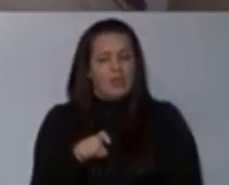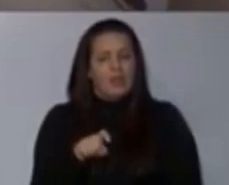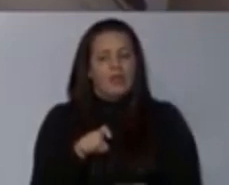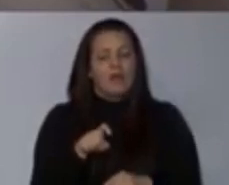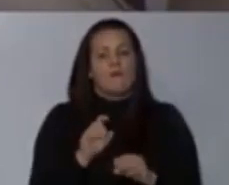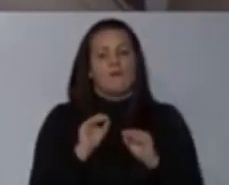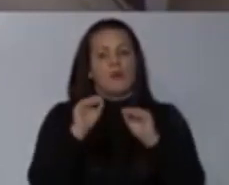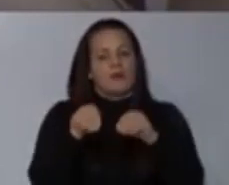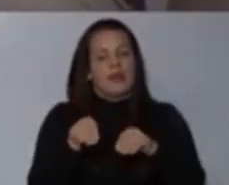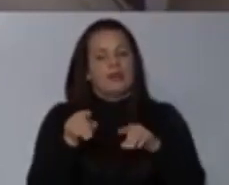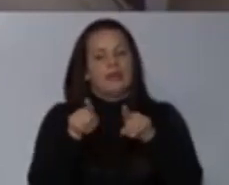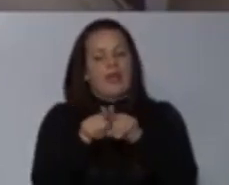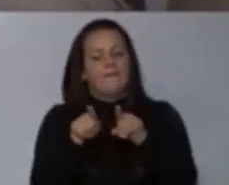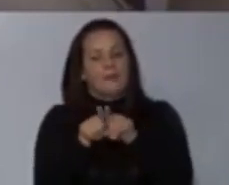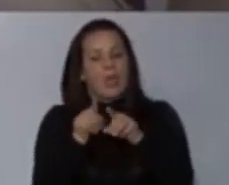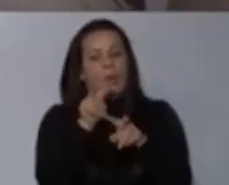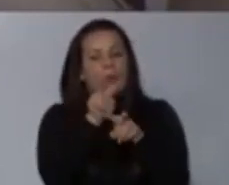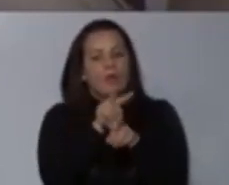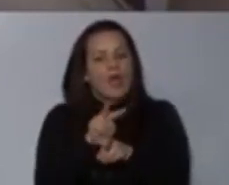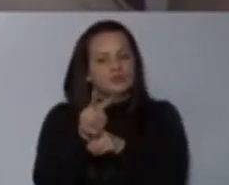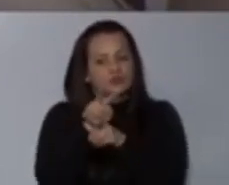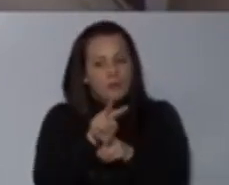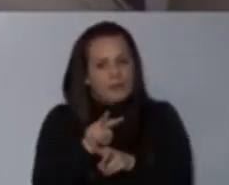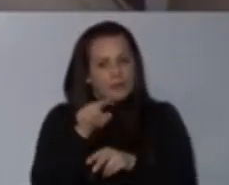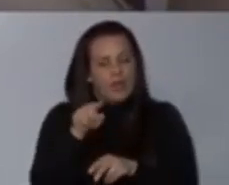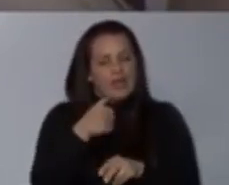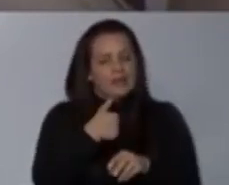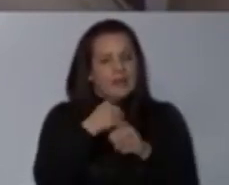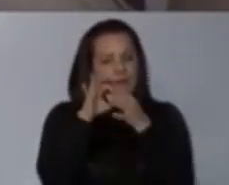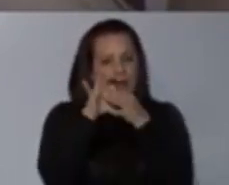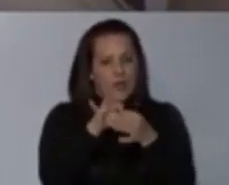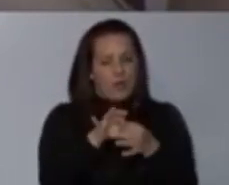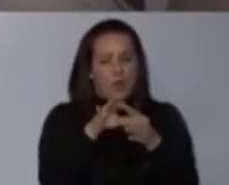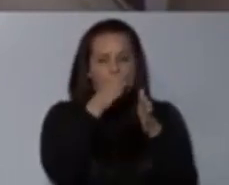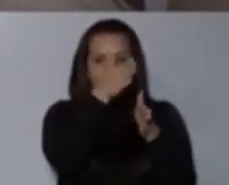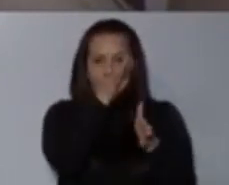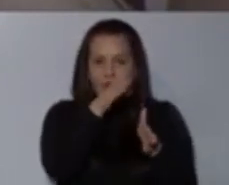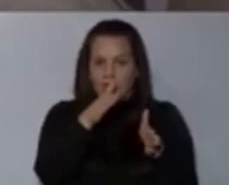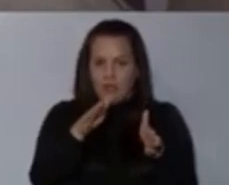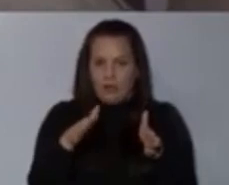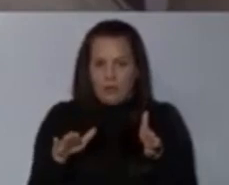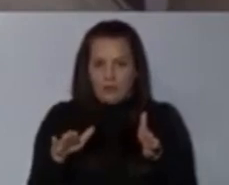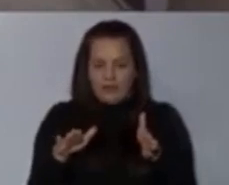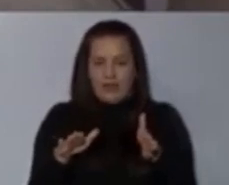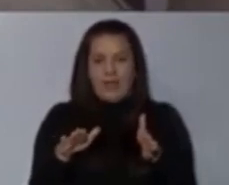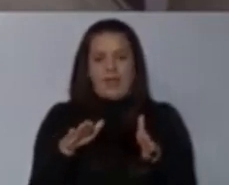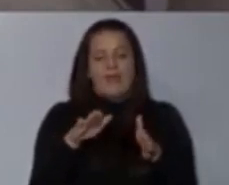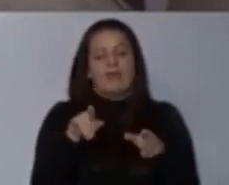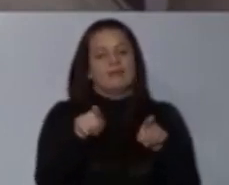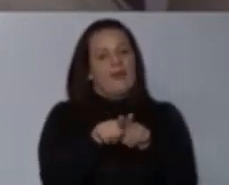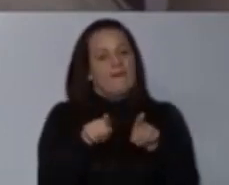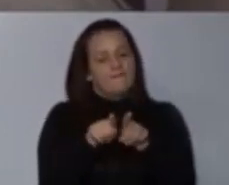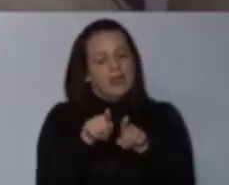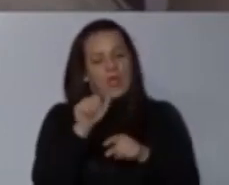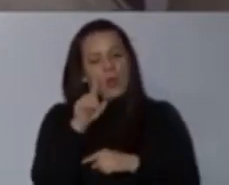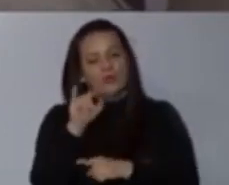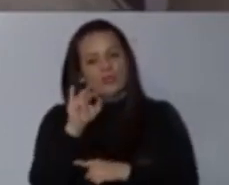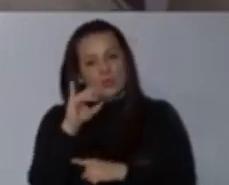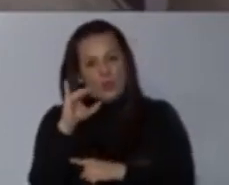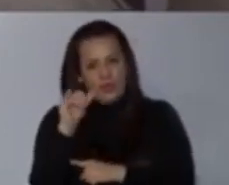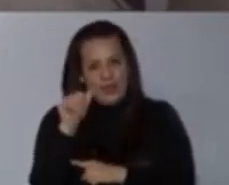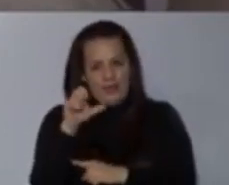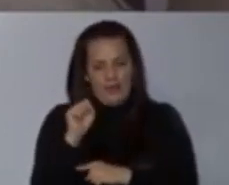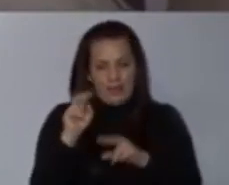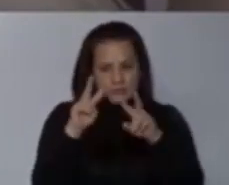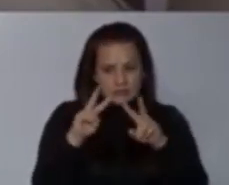un contrapeso, una supervisión que tiene que ver con la Contraloría General de la República y también las auditorías, esperando que